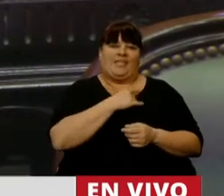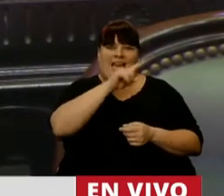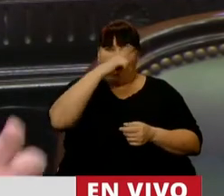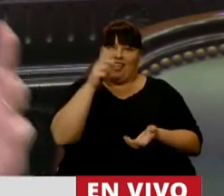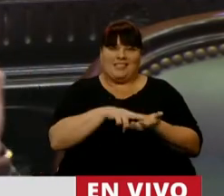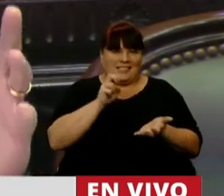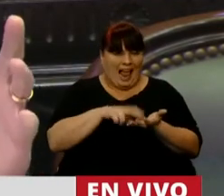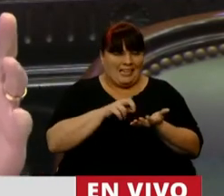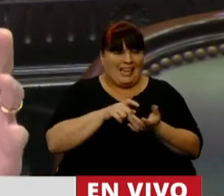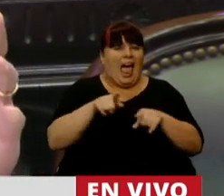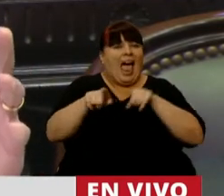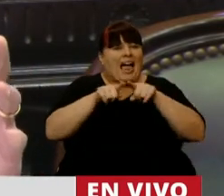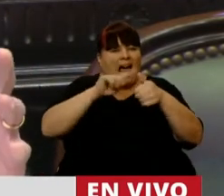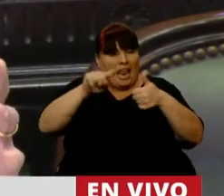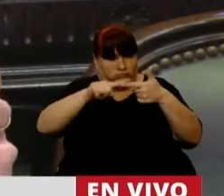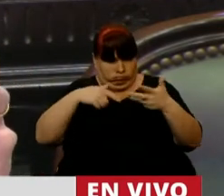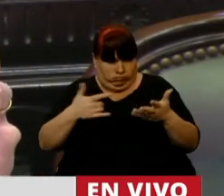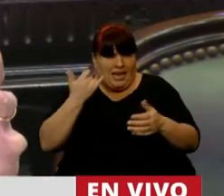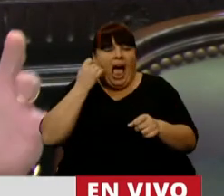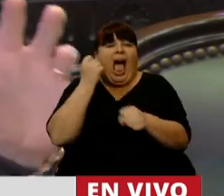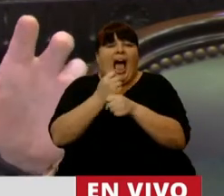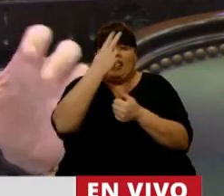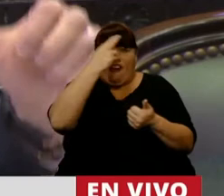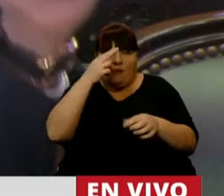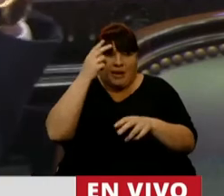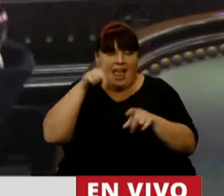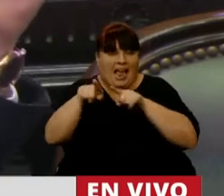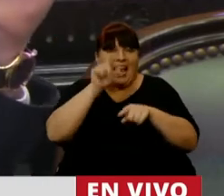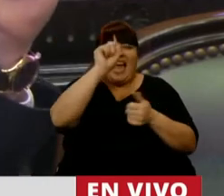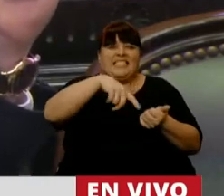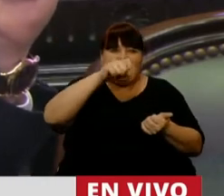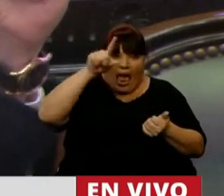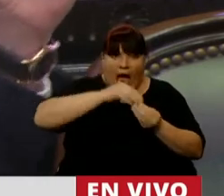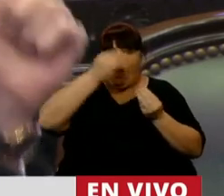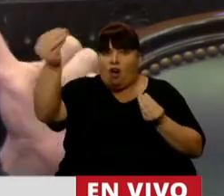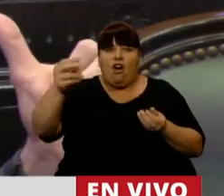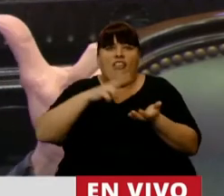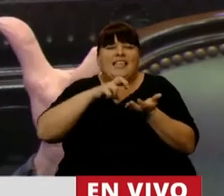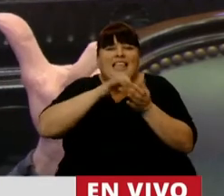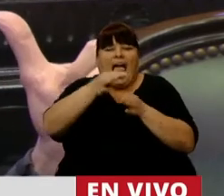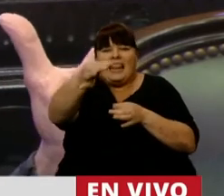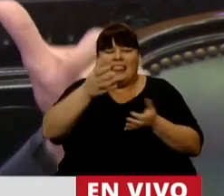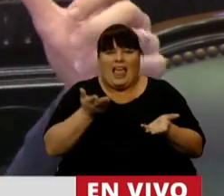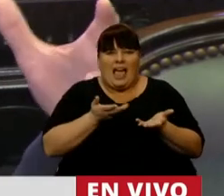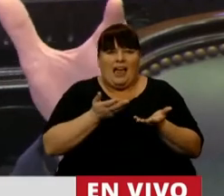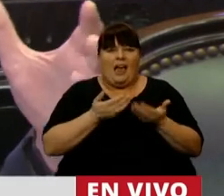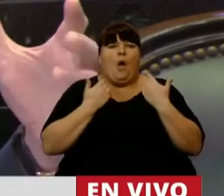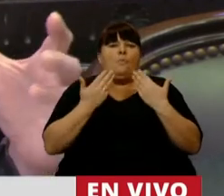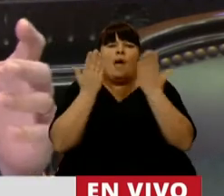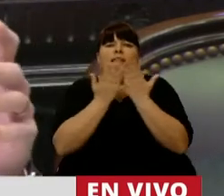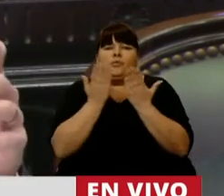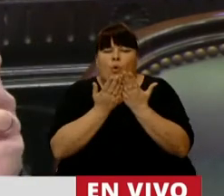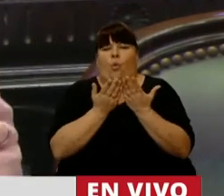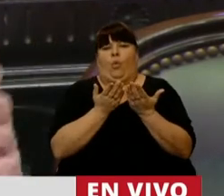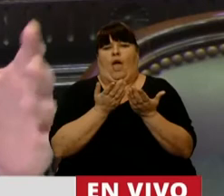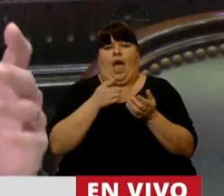Nacional de Salta. Toda esa carrera, miren ustedes, hemos llevado la carrera de enfermería a nuestro chaco salteño, donde pueden estudiar